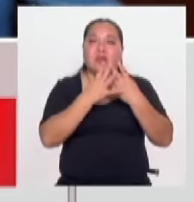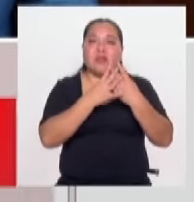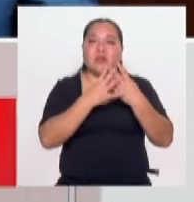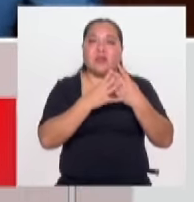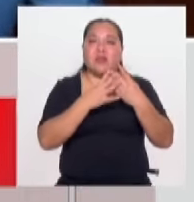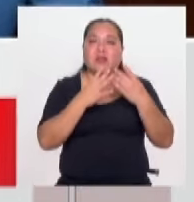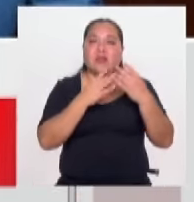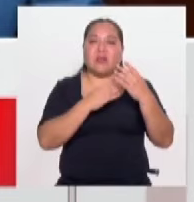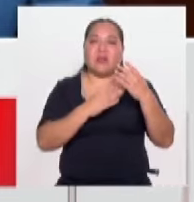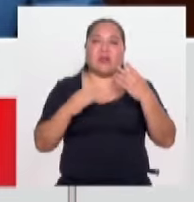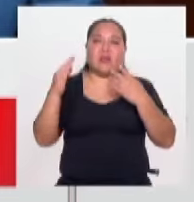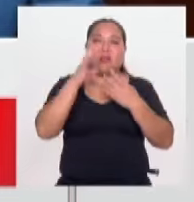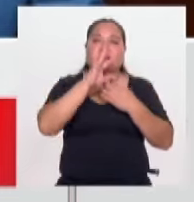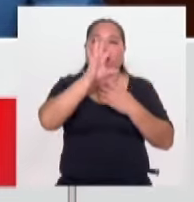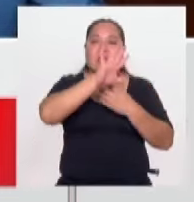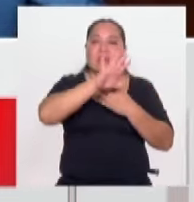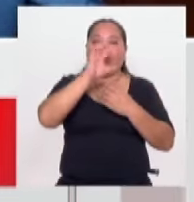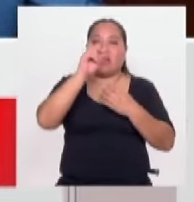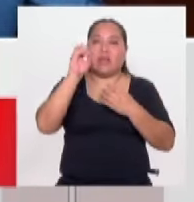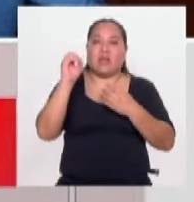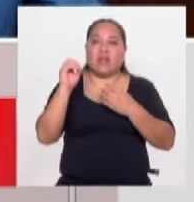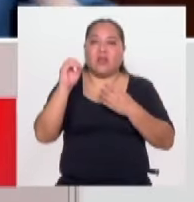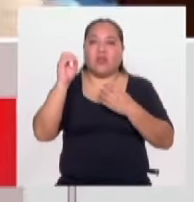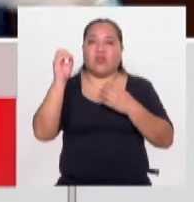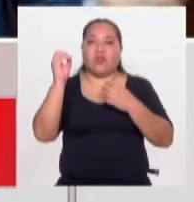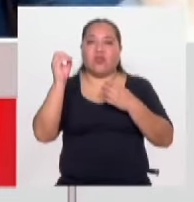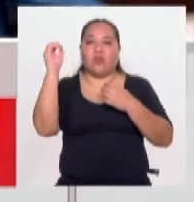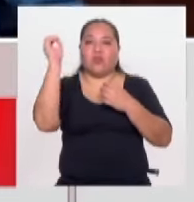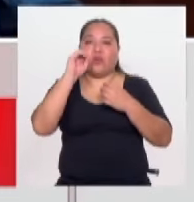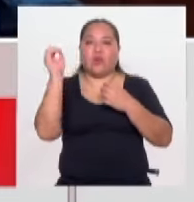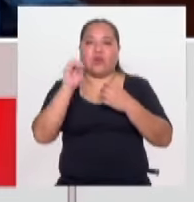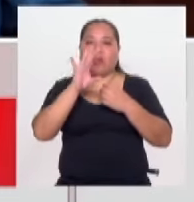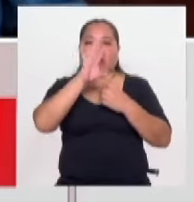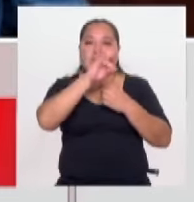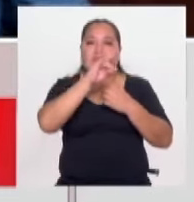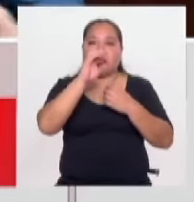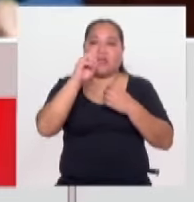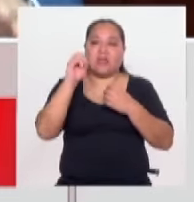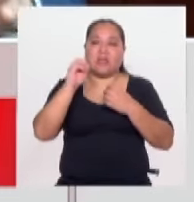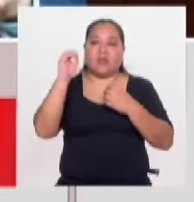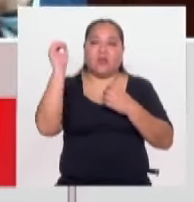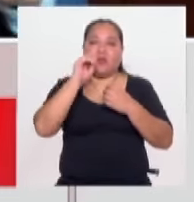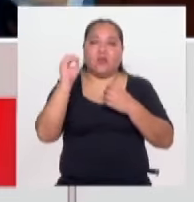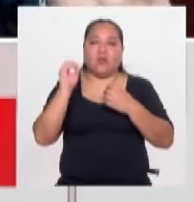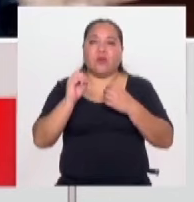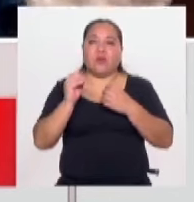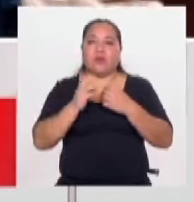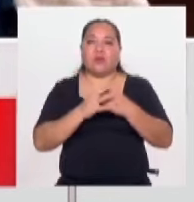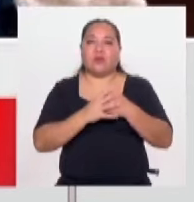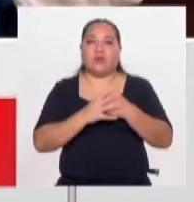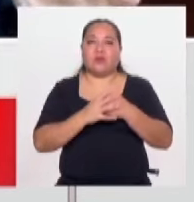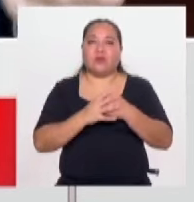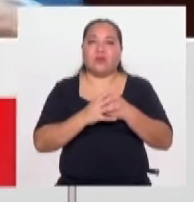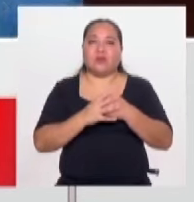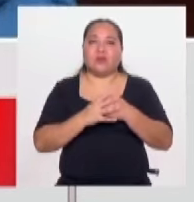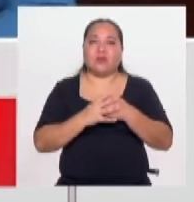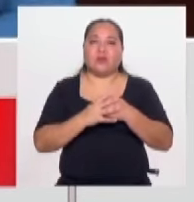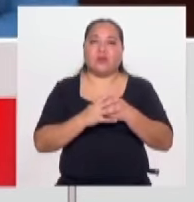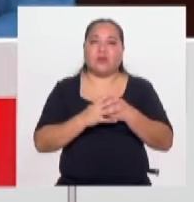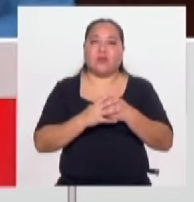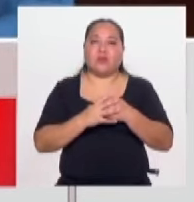500%, 700%, no son penales, son depósitos humanos. Entonces, ¿qué me diga?